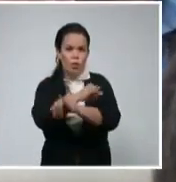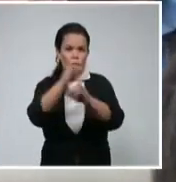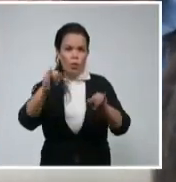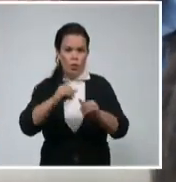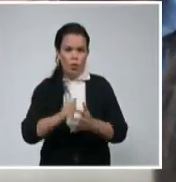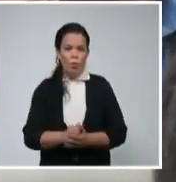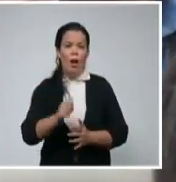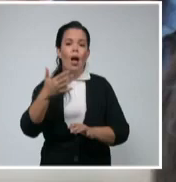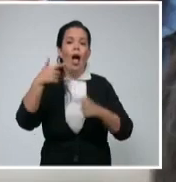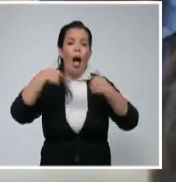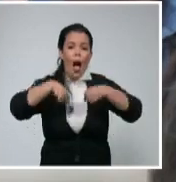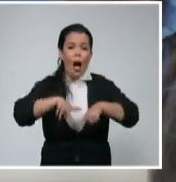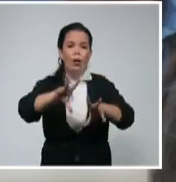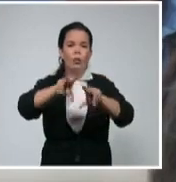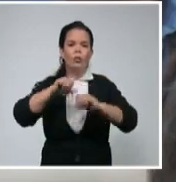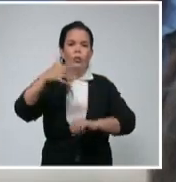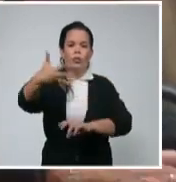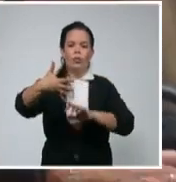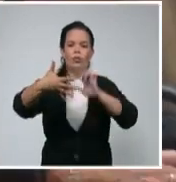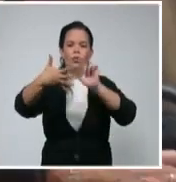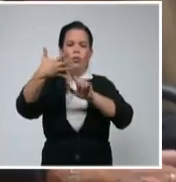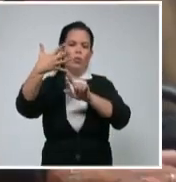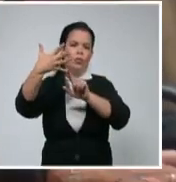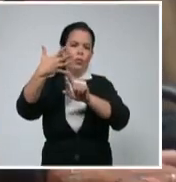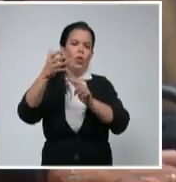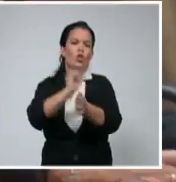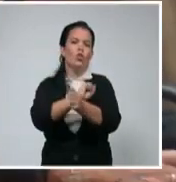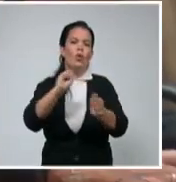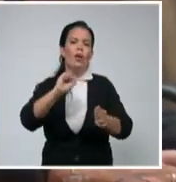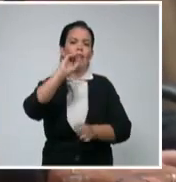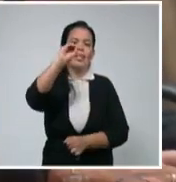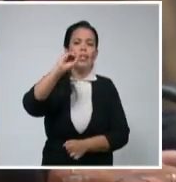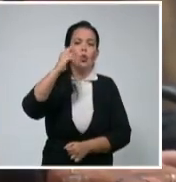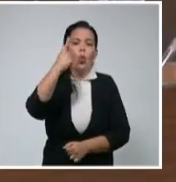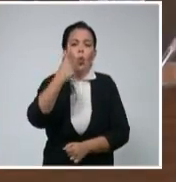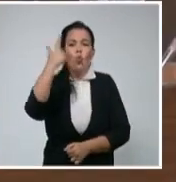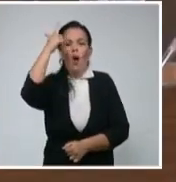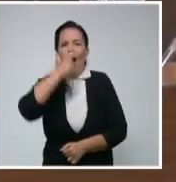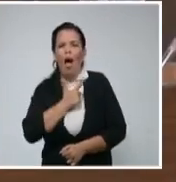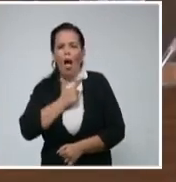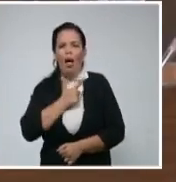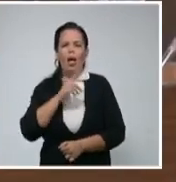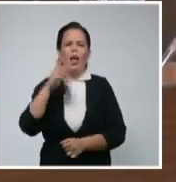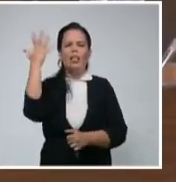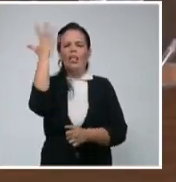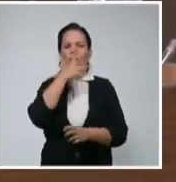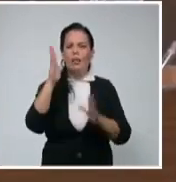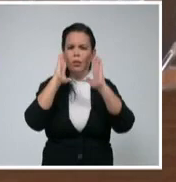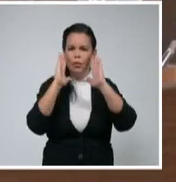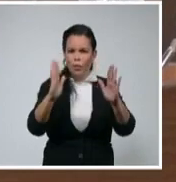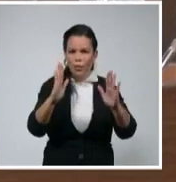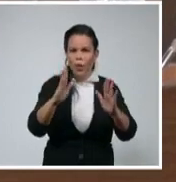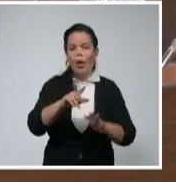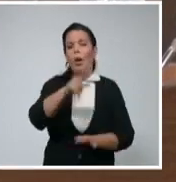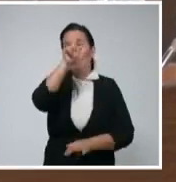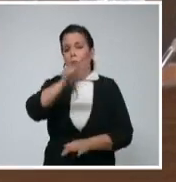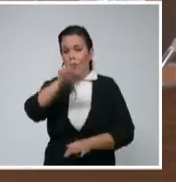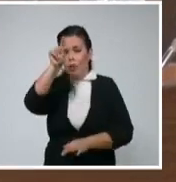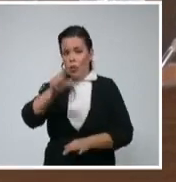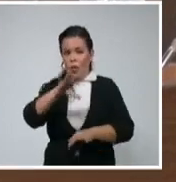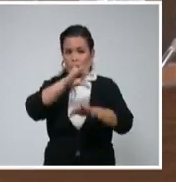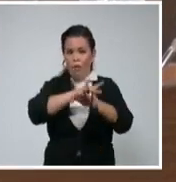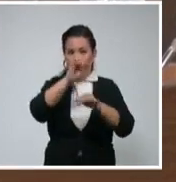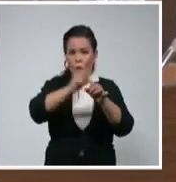vacunal cubano, Soberana 01A, para convalescientes de la enfermedad. En el encuentro, la directora general del Centro de